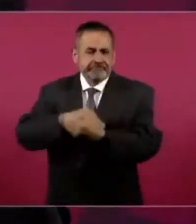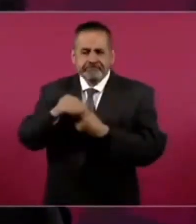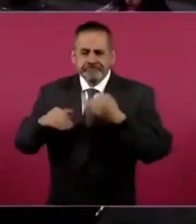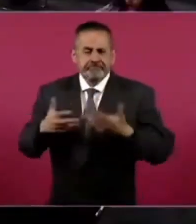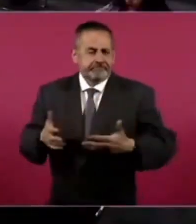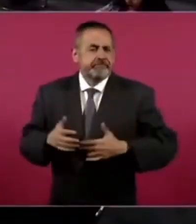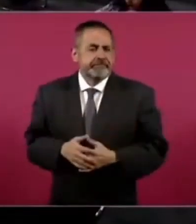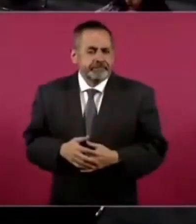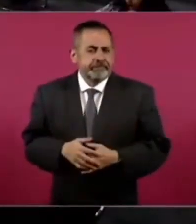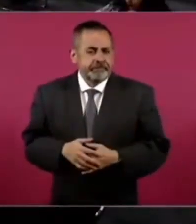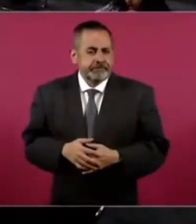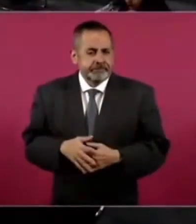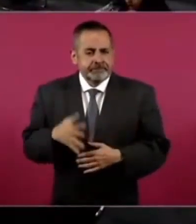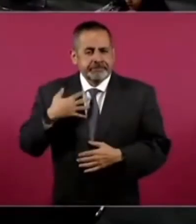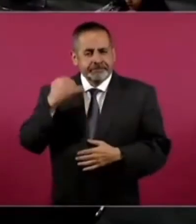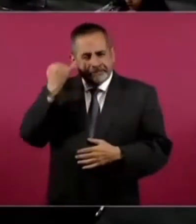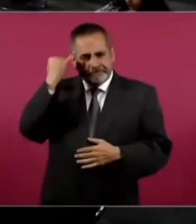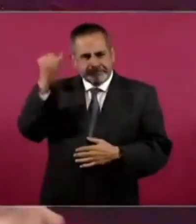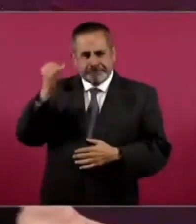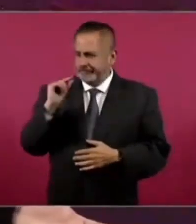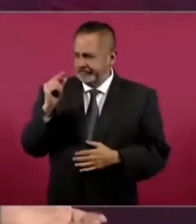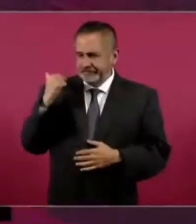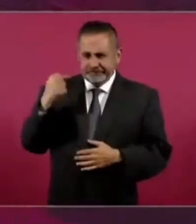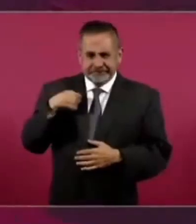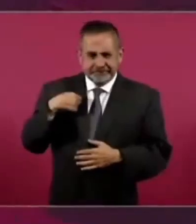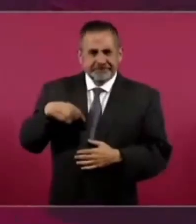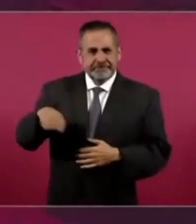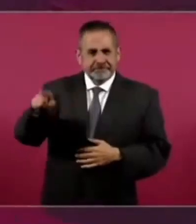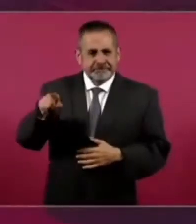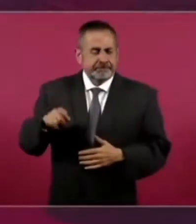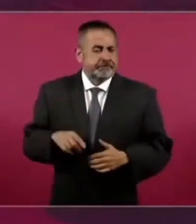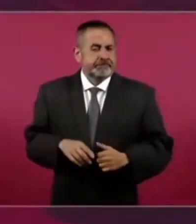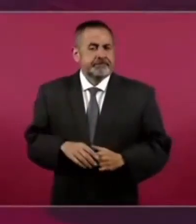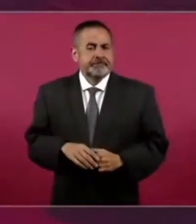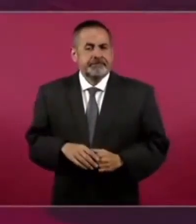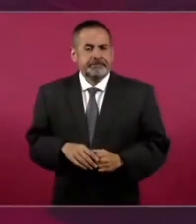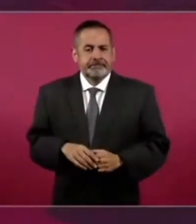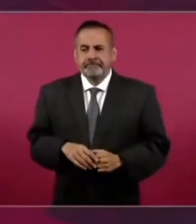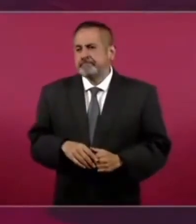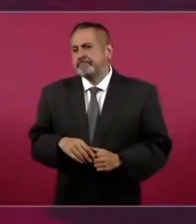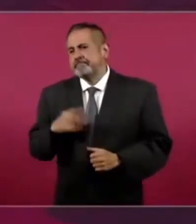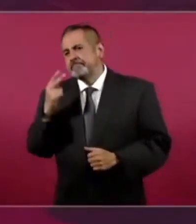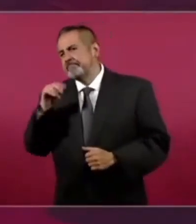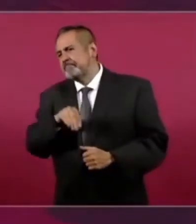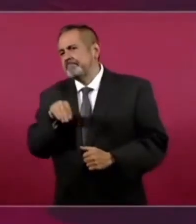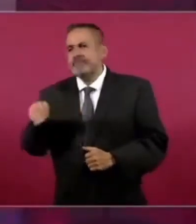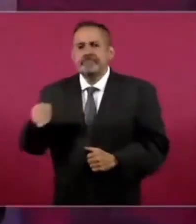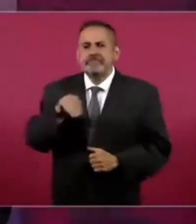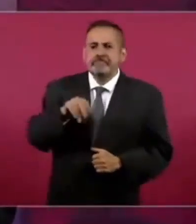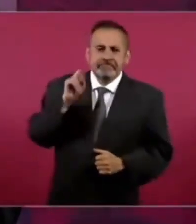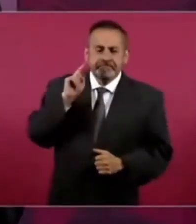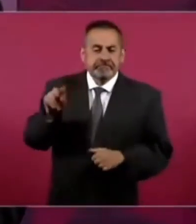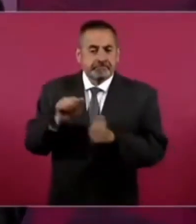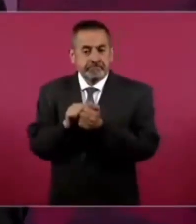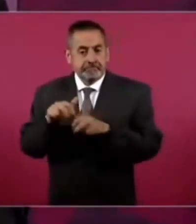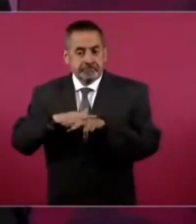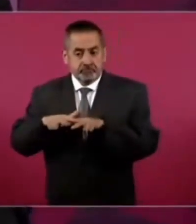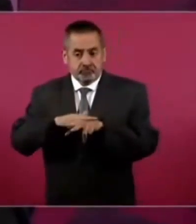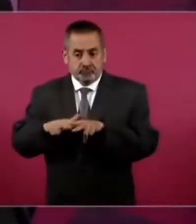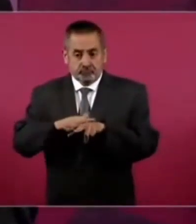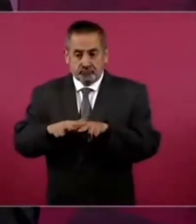Imagínense ahora que fuimos a recorrer en el Tren Maya.